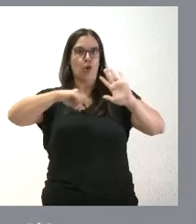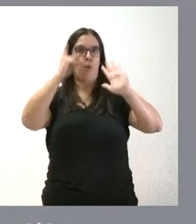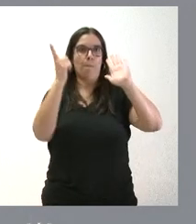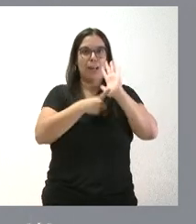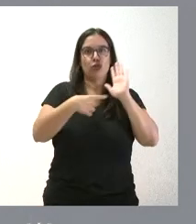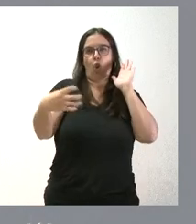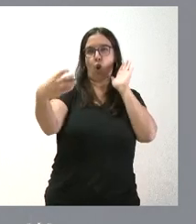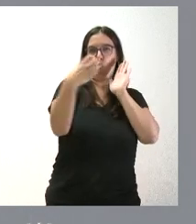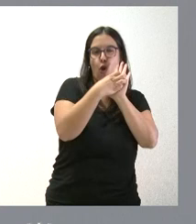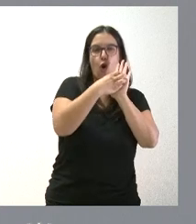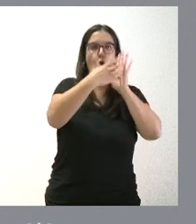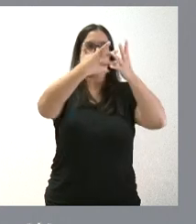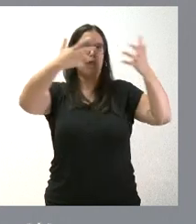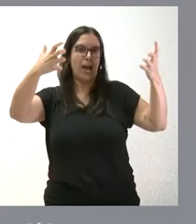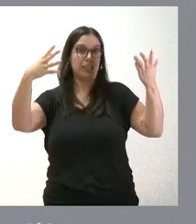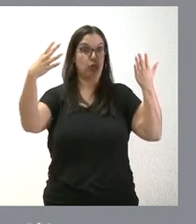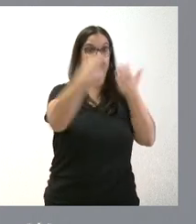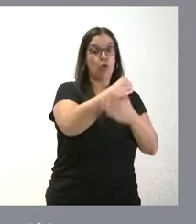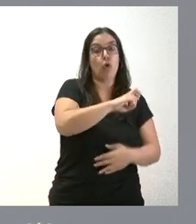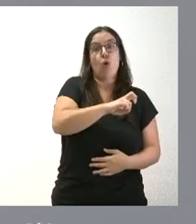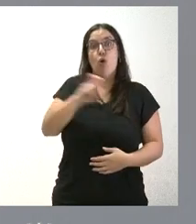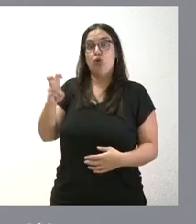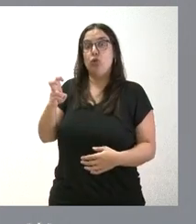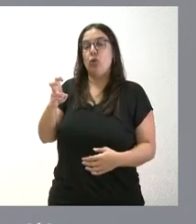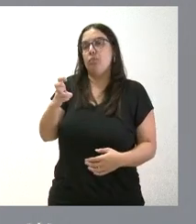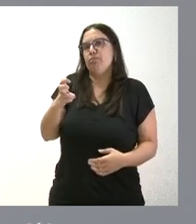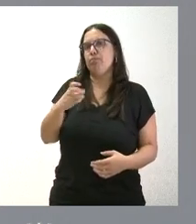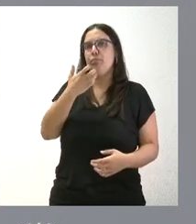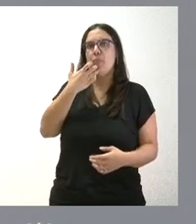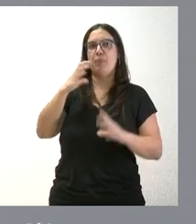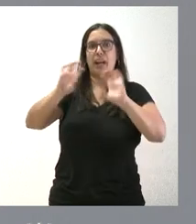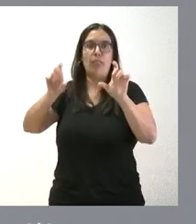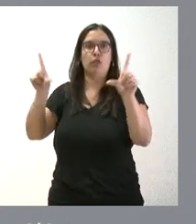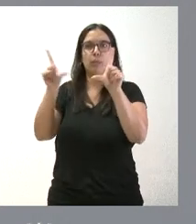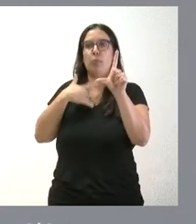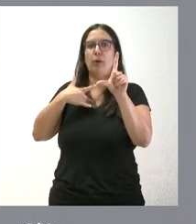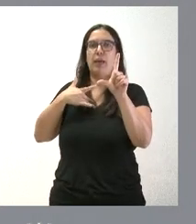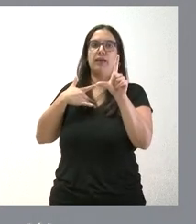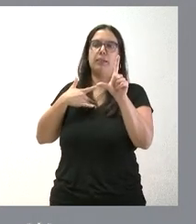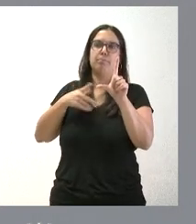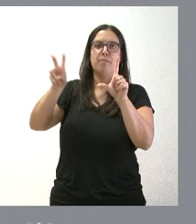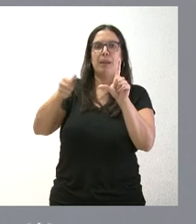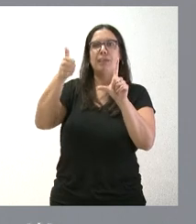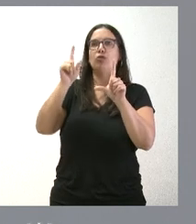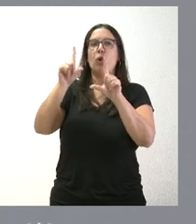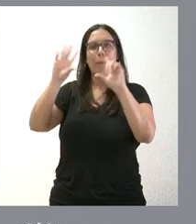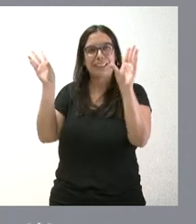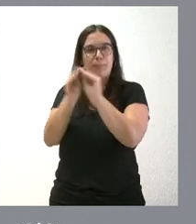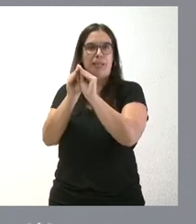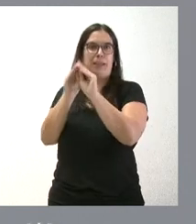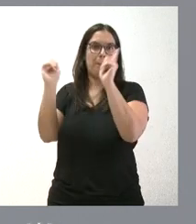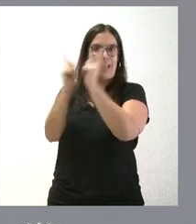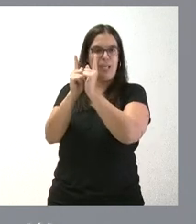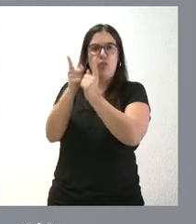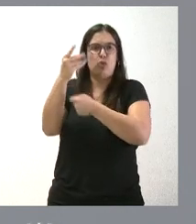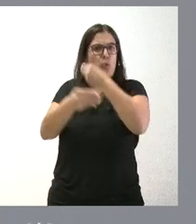logotipo y el lema y en otros, bien sea radio o televisión, puede ser más útil sencillamente la utilización del lema. Esto lo hacen